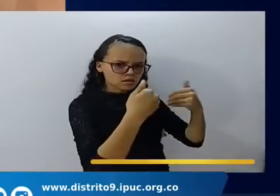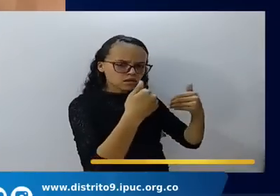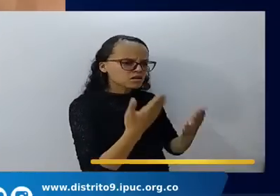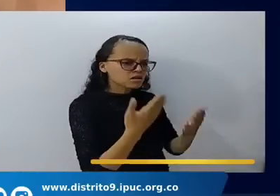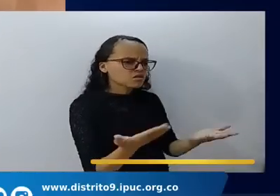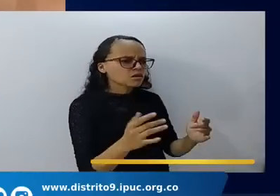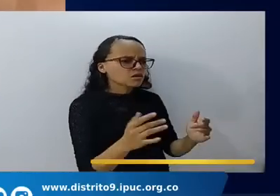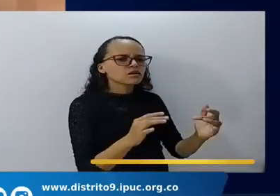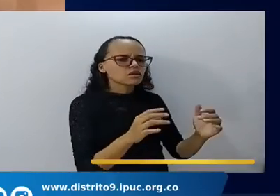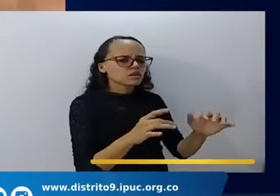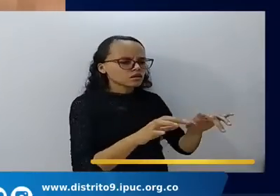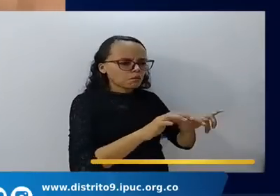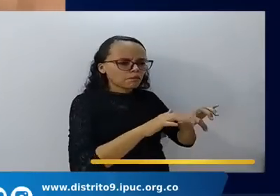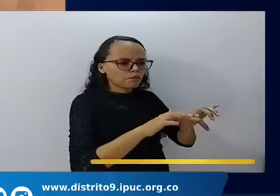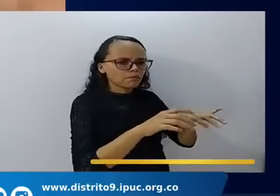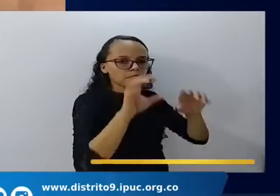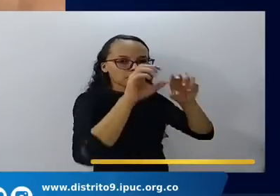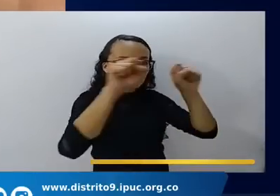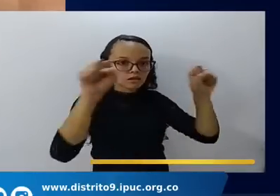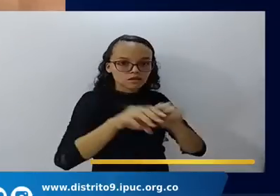telemercaderes de la fe